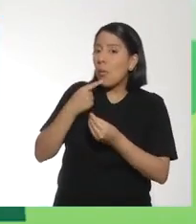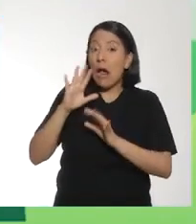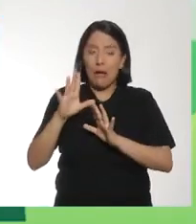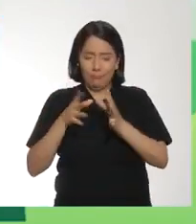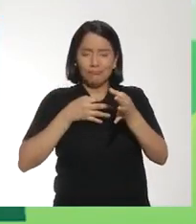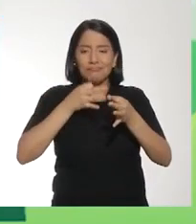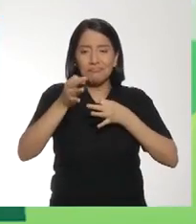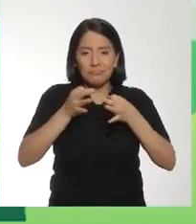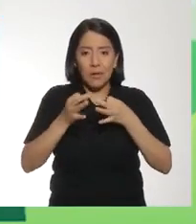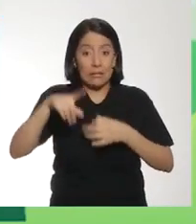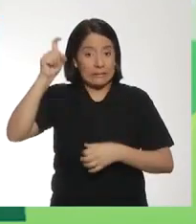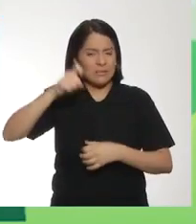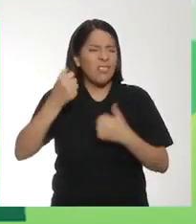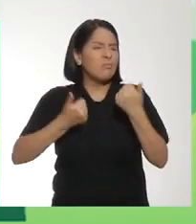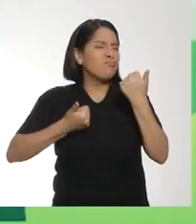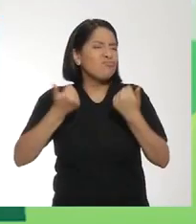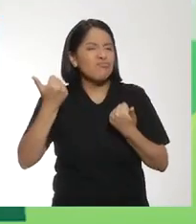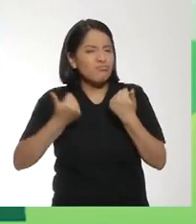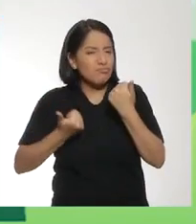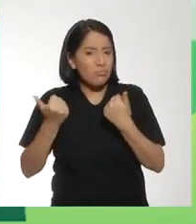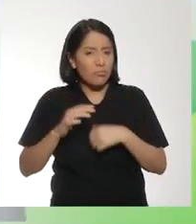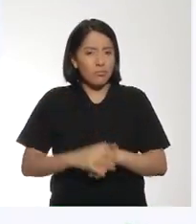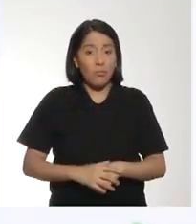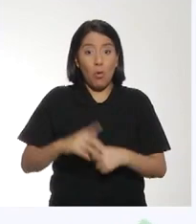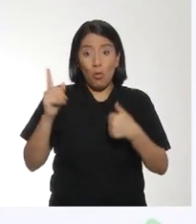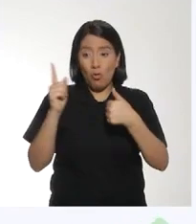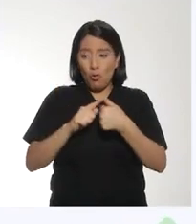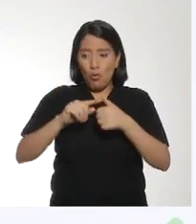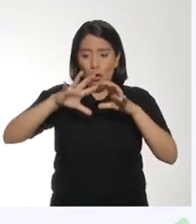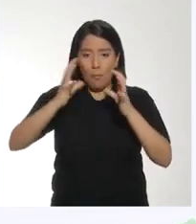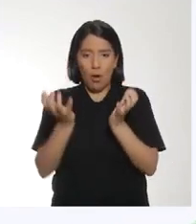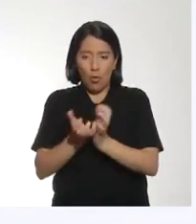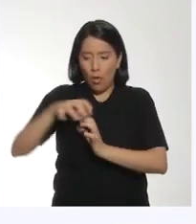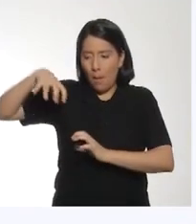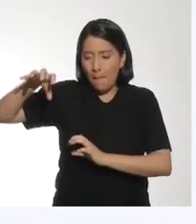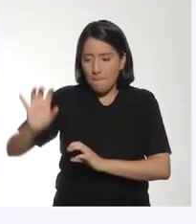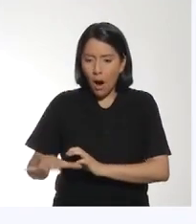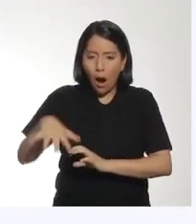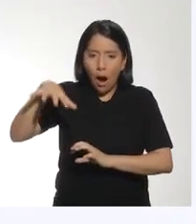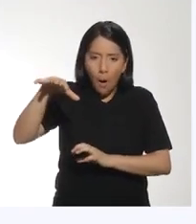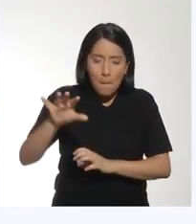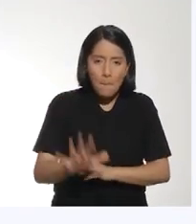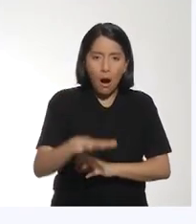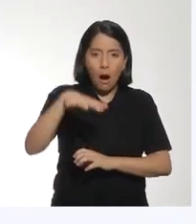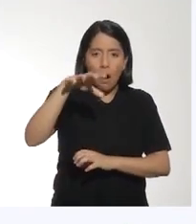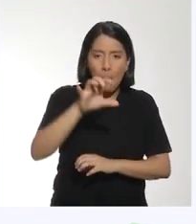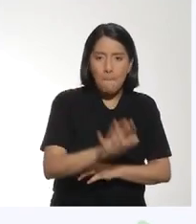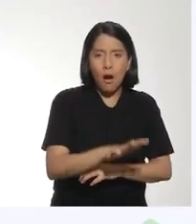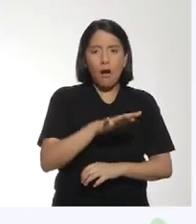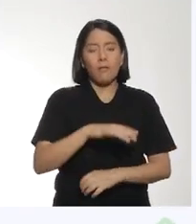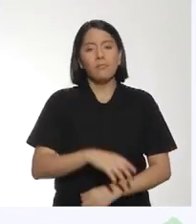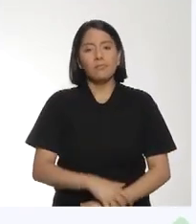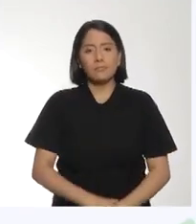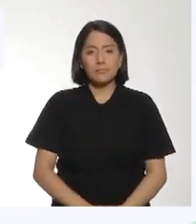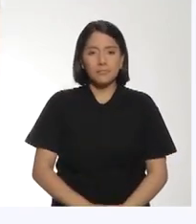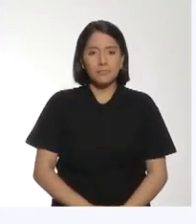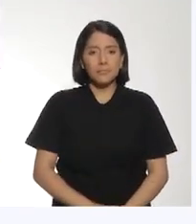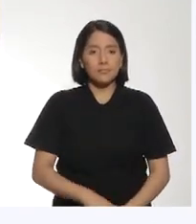Te cuento. Vamos a necesitar esto. Una pelota que dé bote al piso.